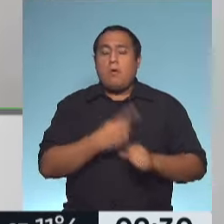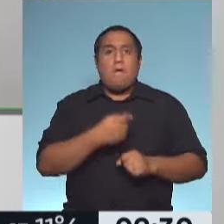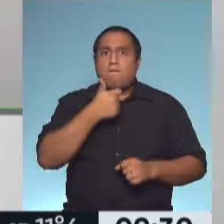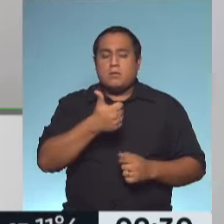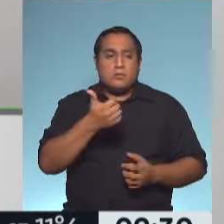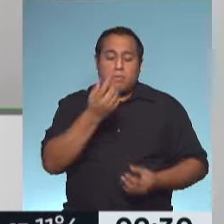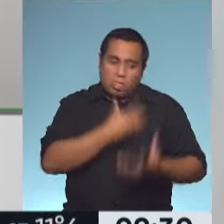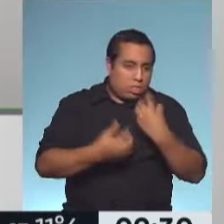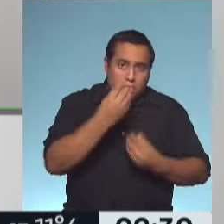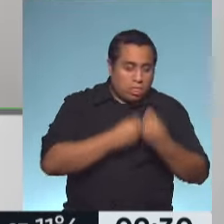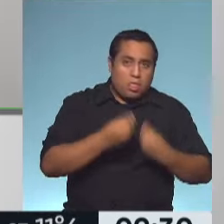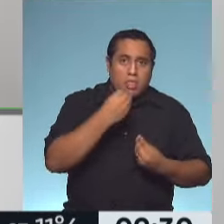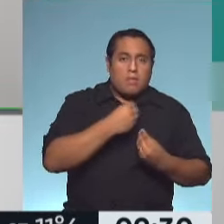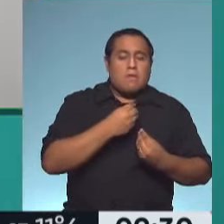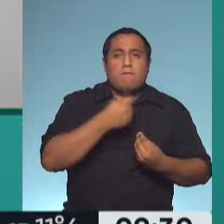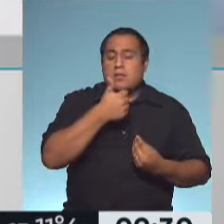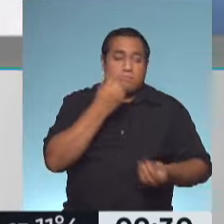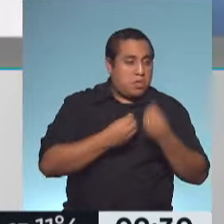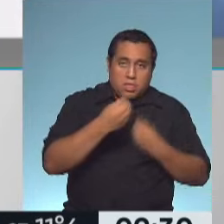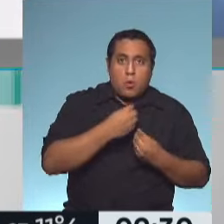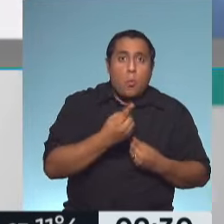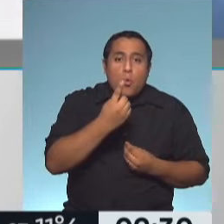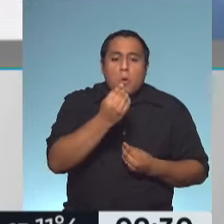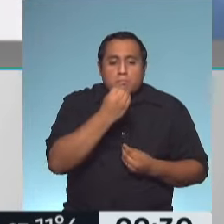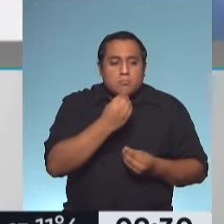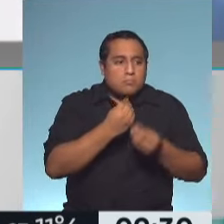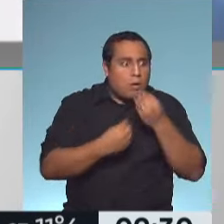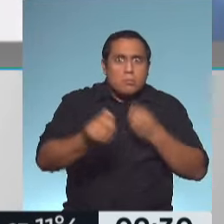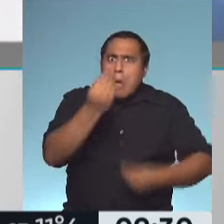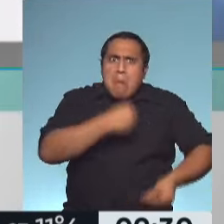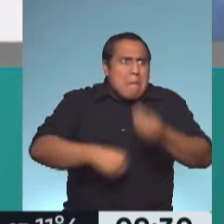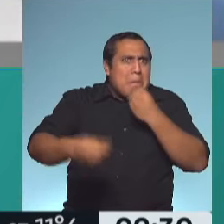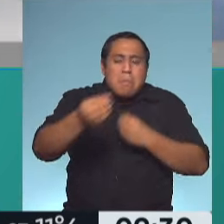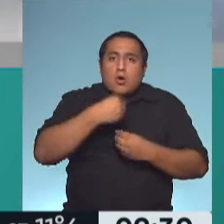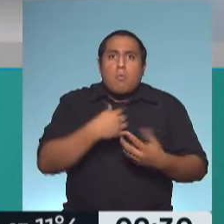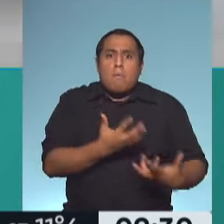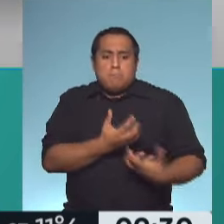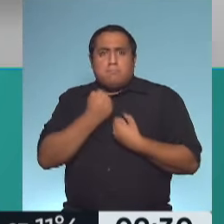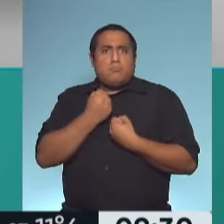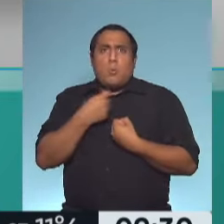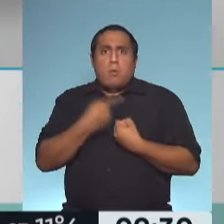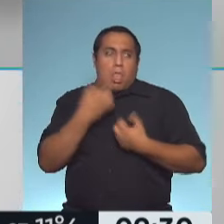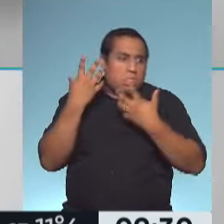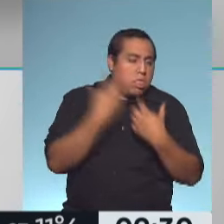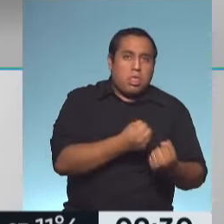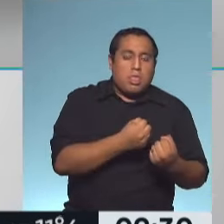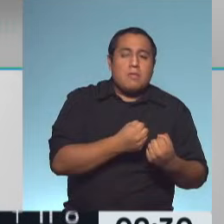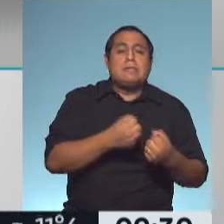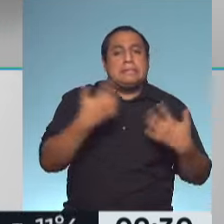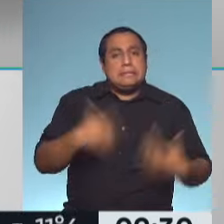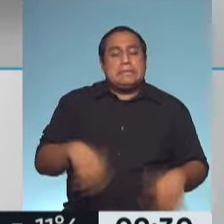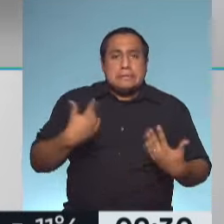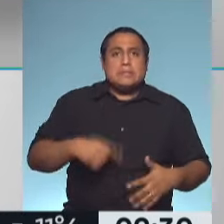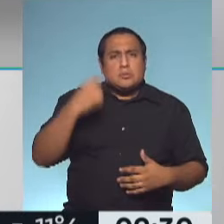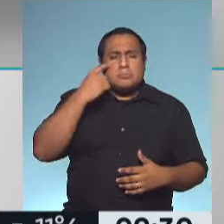descontrolarse. Así que... Te comes uno y te querés comer un montón. Exacto. Entonces, tratemos de tener esto de generar